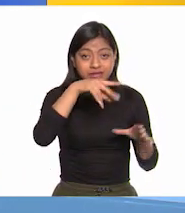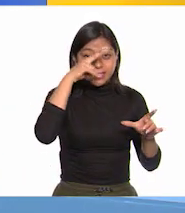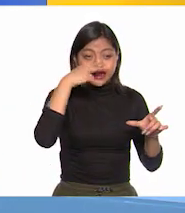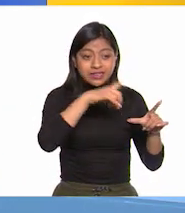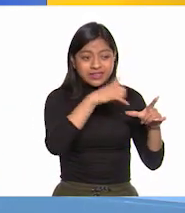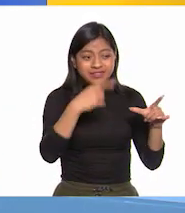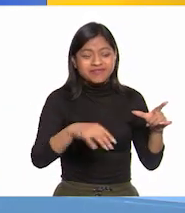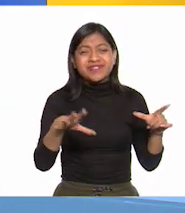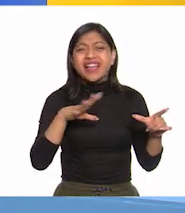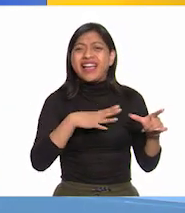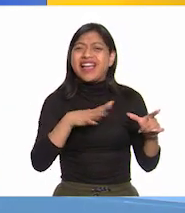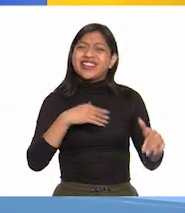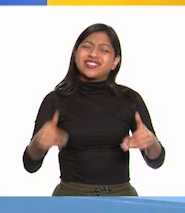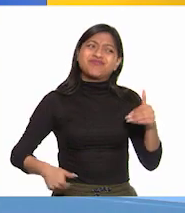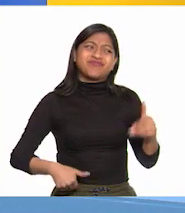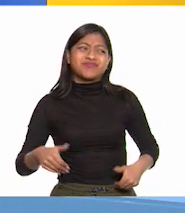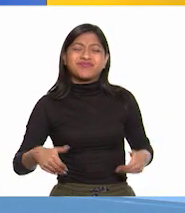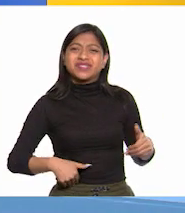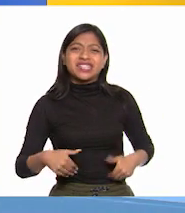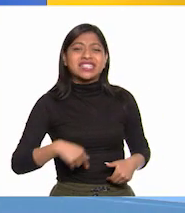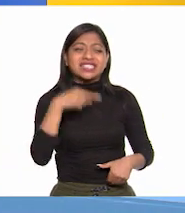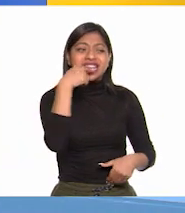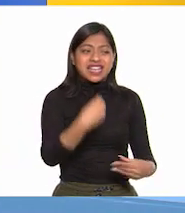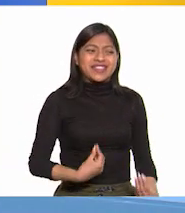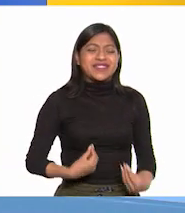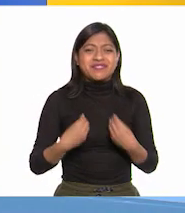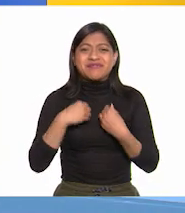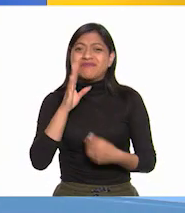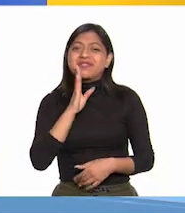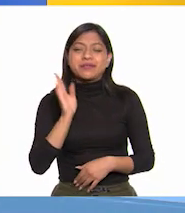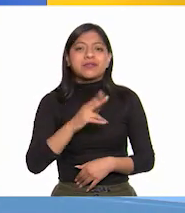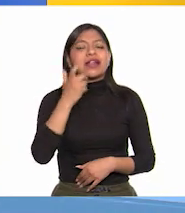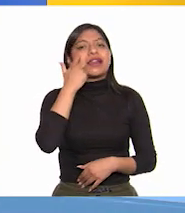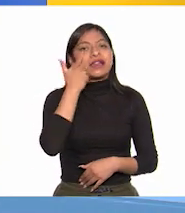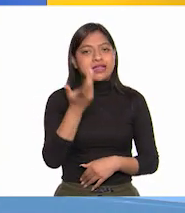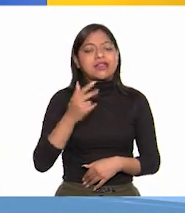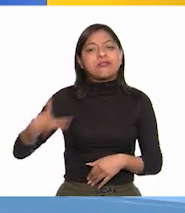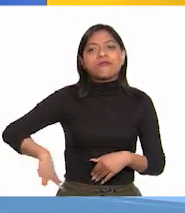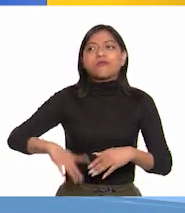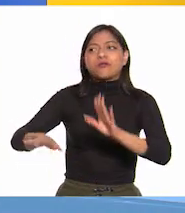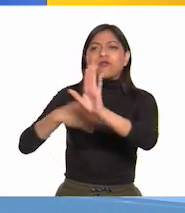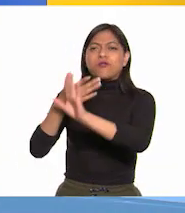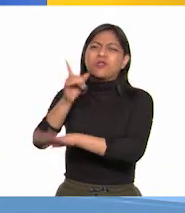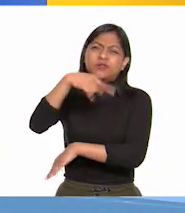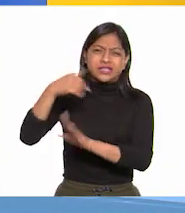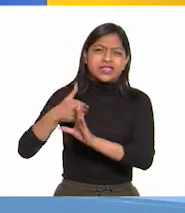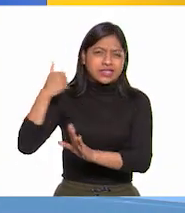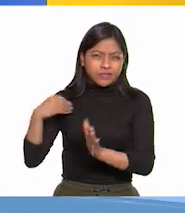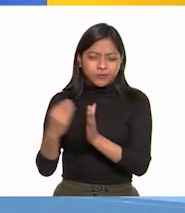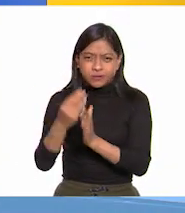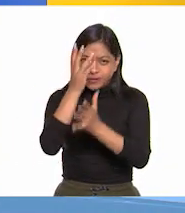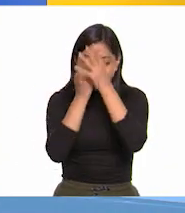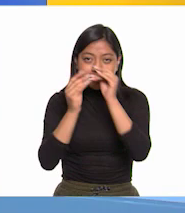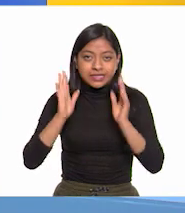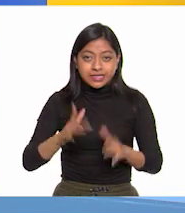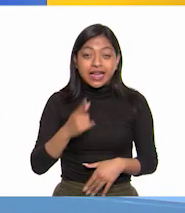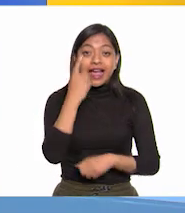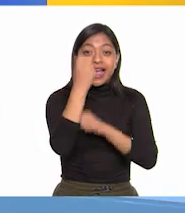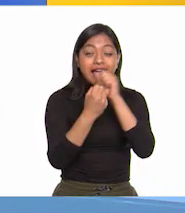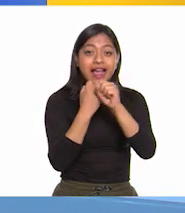en gran descontento por sus condiciones de vida, como ya lo vimos en clases anteriores. Y se considera el año de